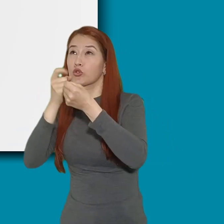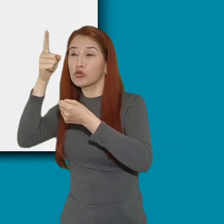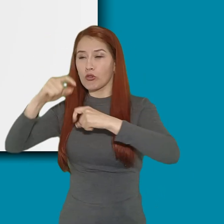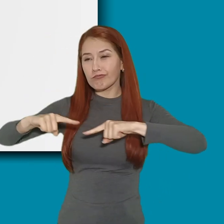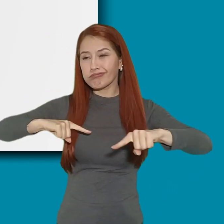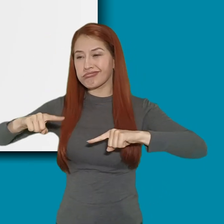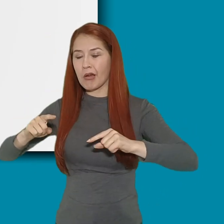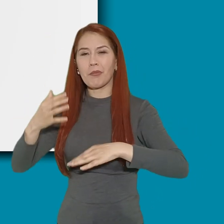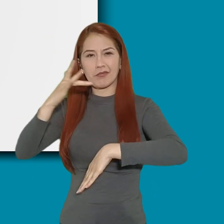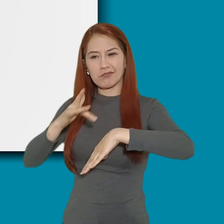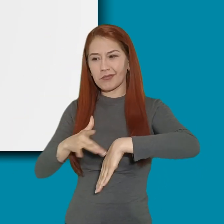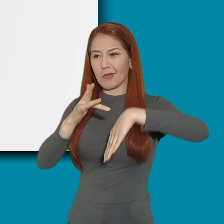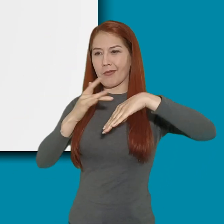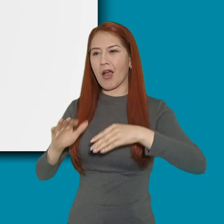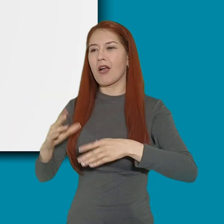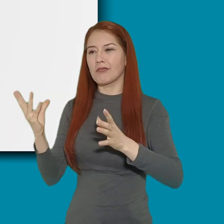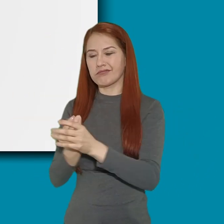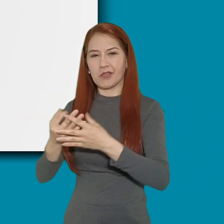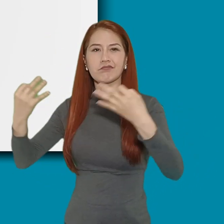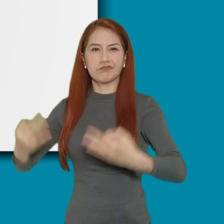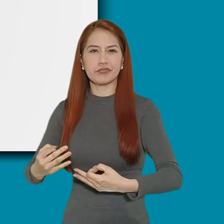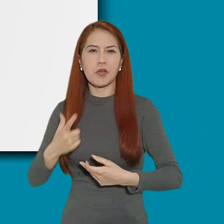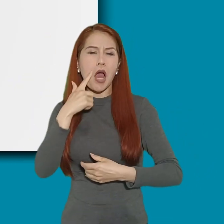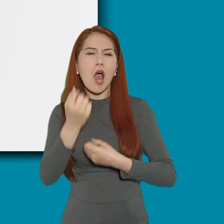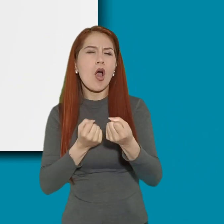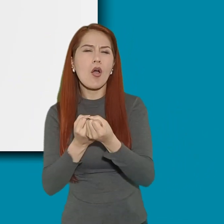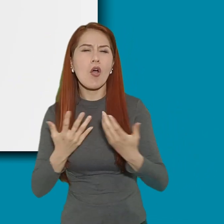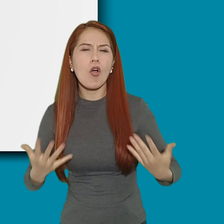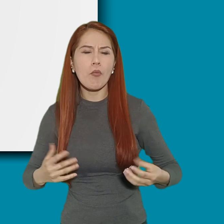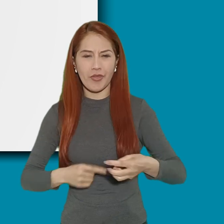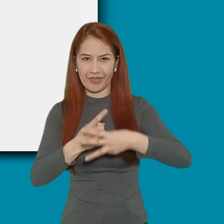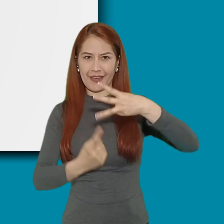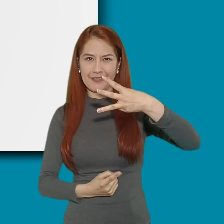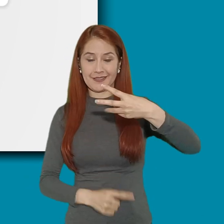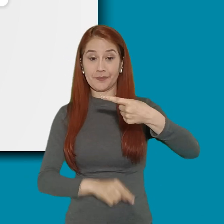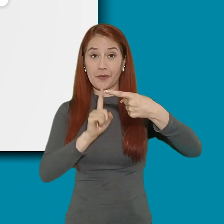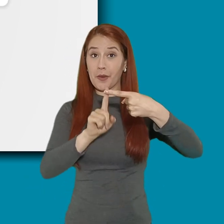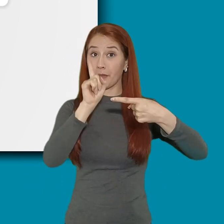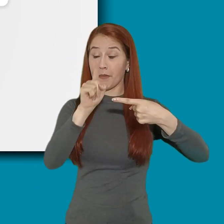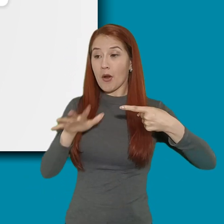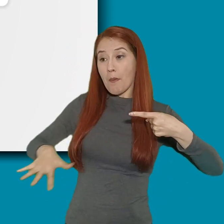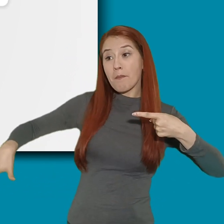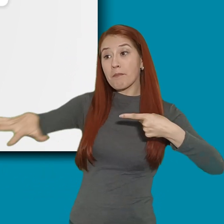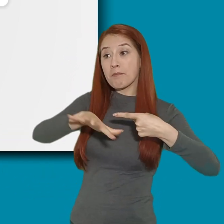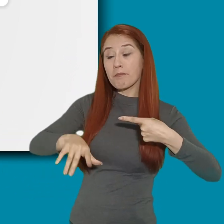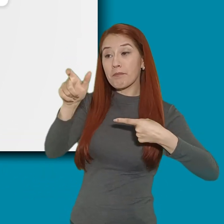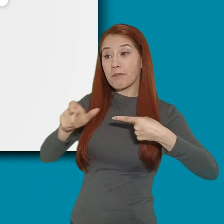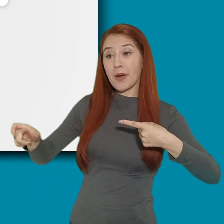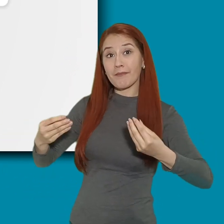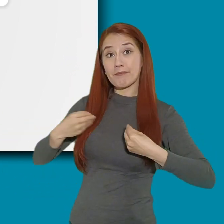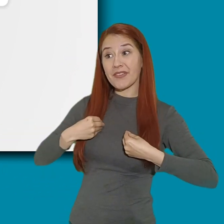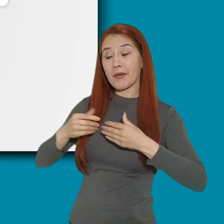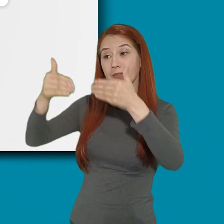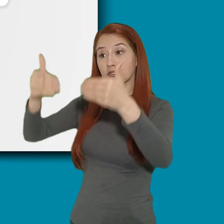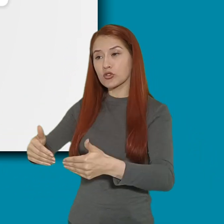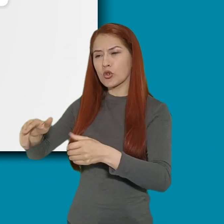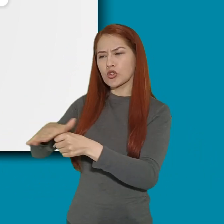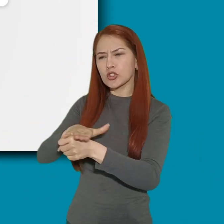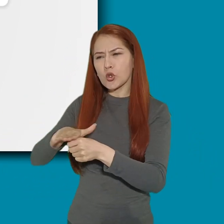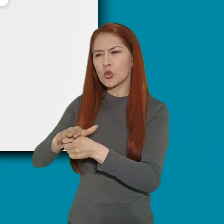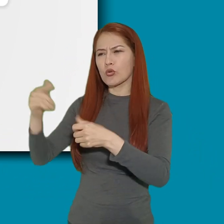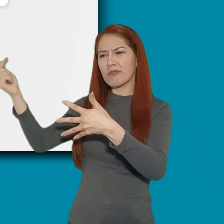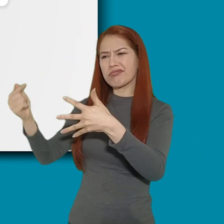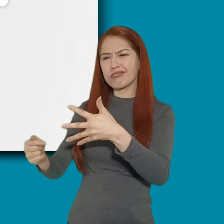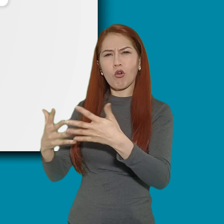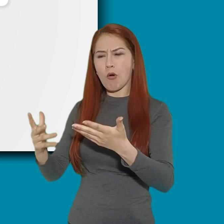territorios a partir de tres capacidades. Primero, reconocer a las personas con discapacidad y sus circunstancias de vida,